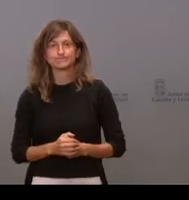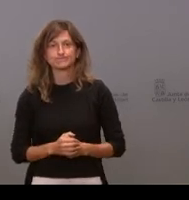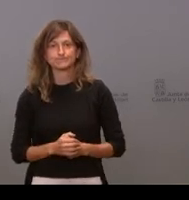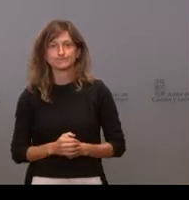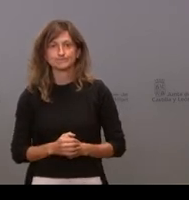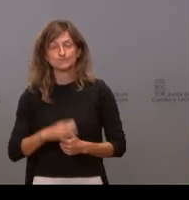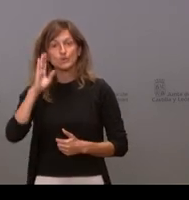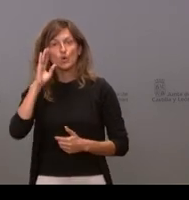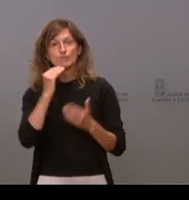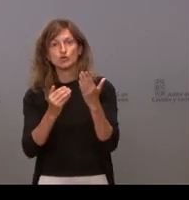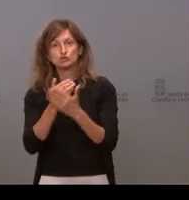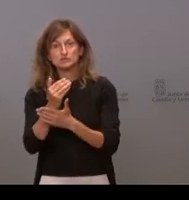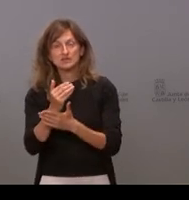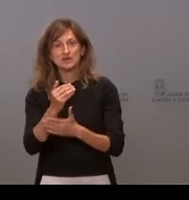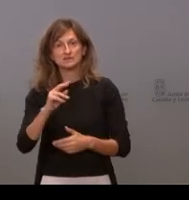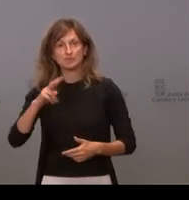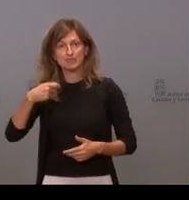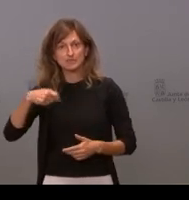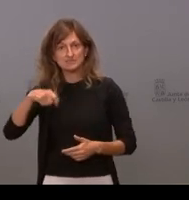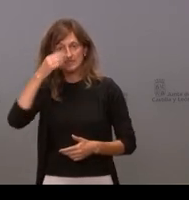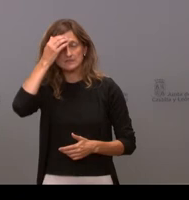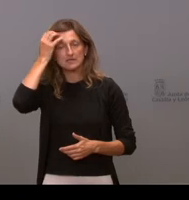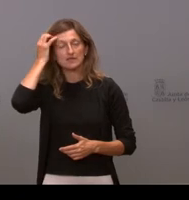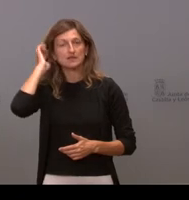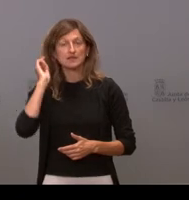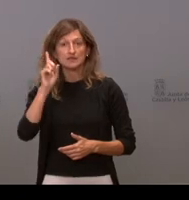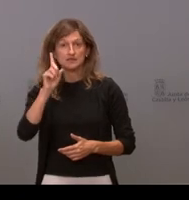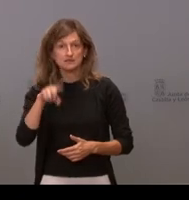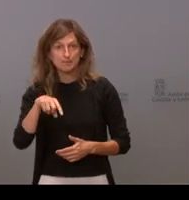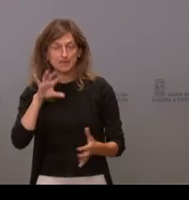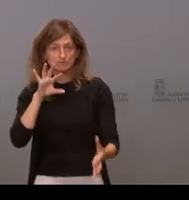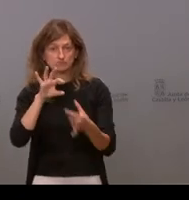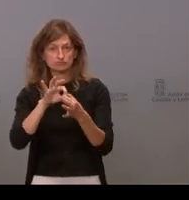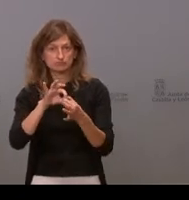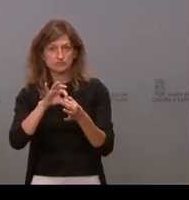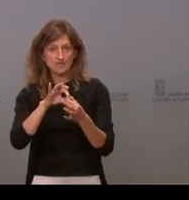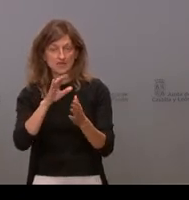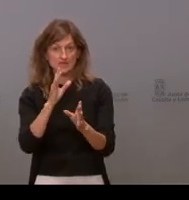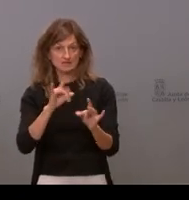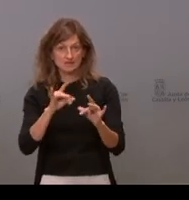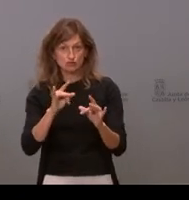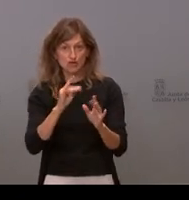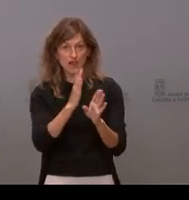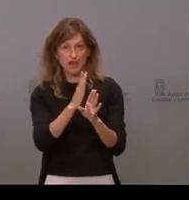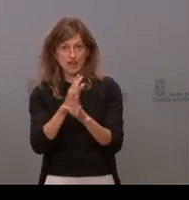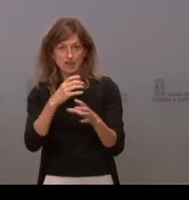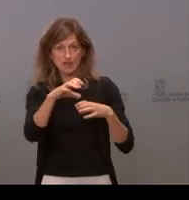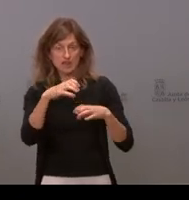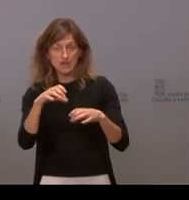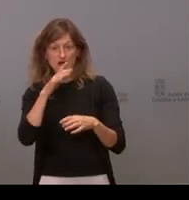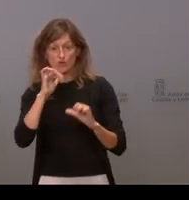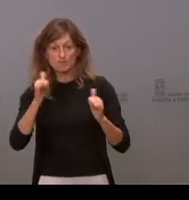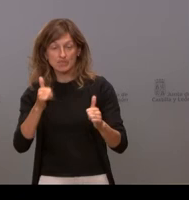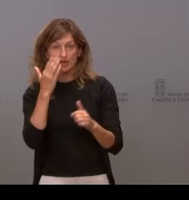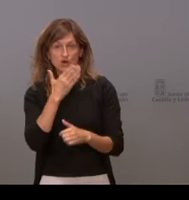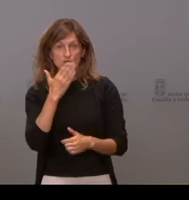hola buenos días buenos días vicepresidente yo le quería preguntar también al hilo de la ordenación territorial si ahora que comienza el nuevo curso se